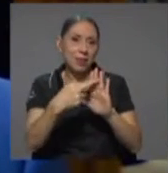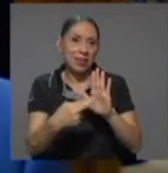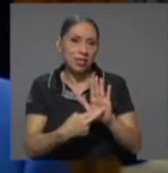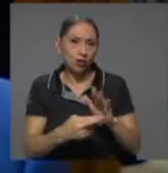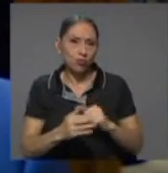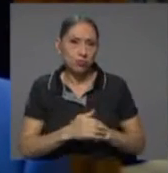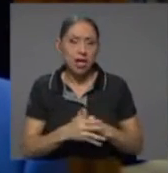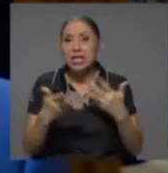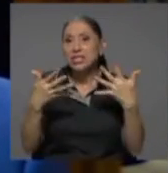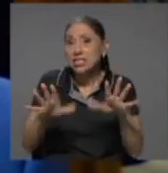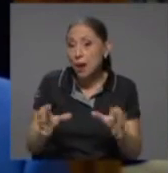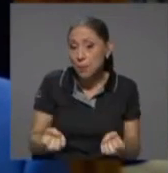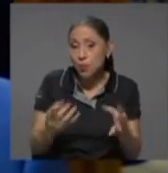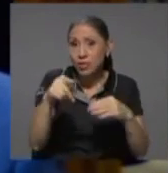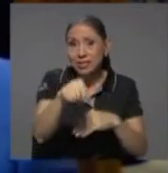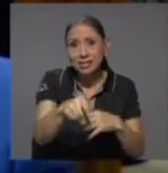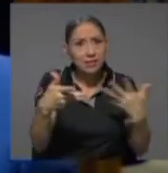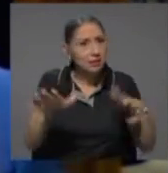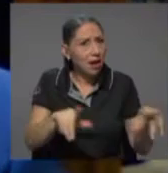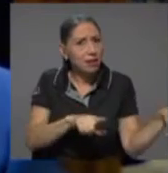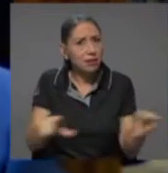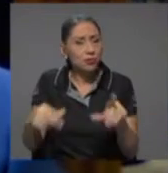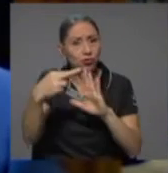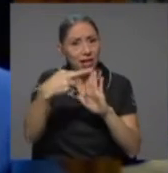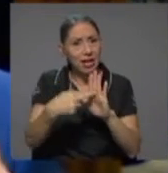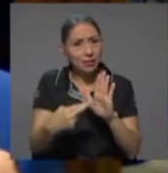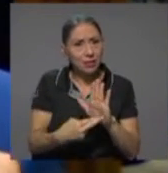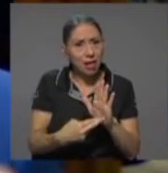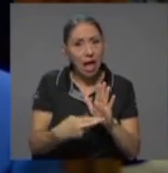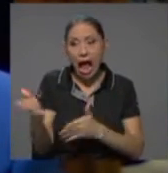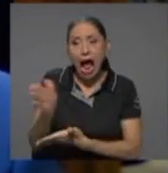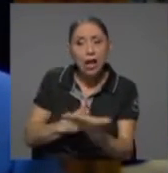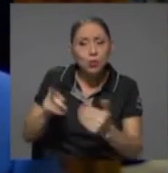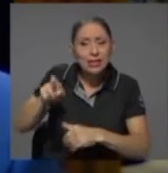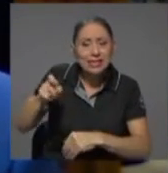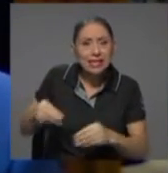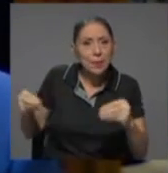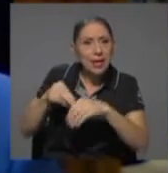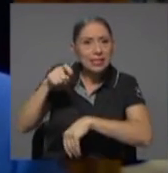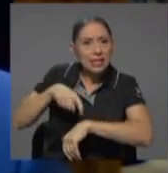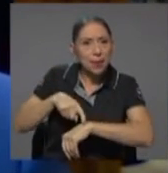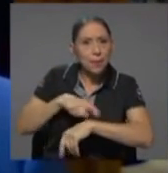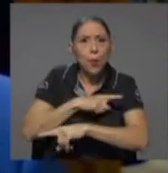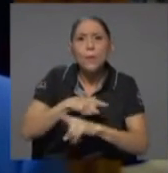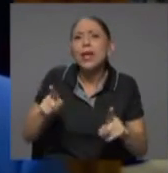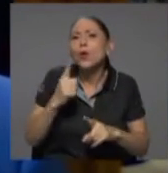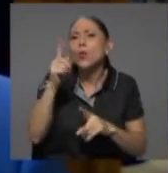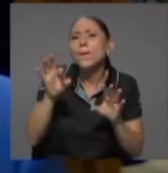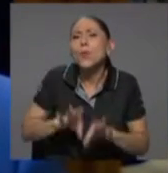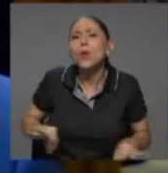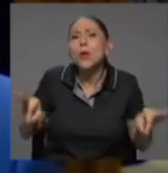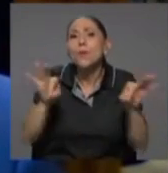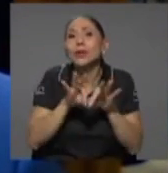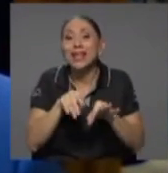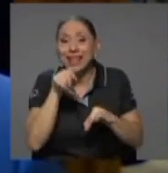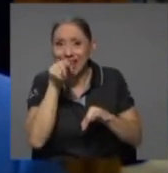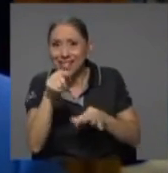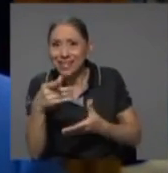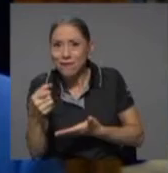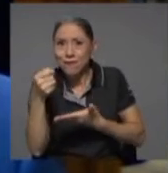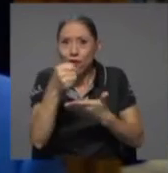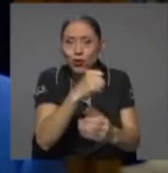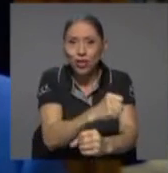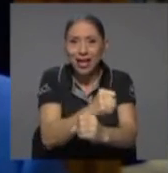Ya muchas están reglamentadas, algunas van a tomar más tiempo, pero ciertamente una fundamental era la introducción de este Fondo de Garantía de Depósitos que